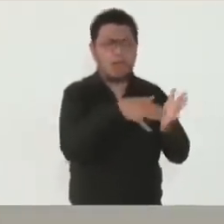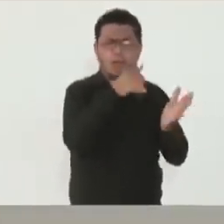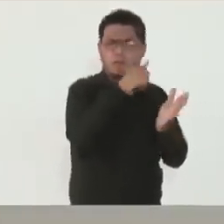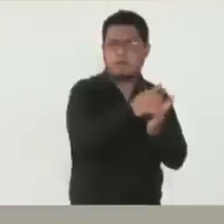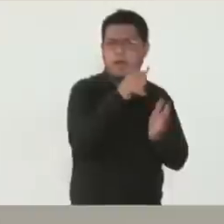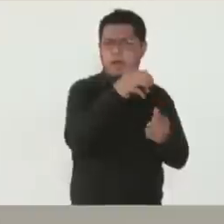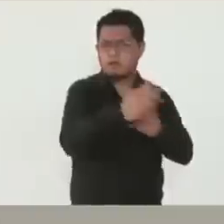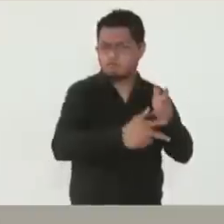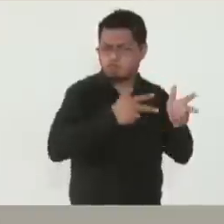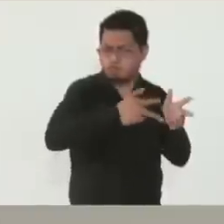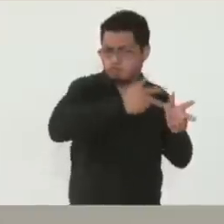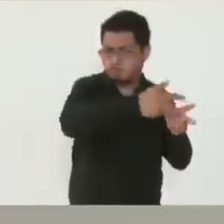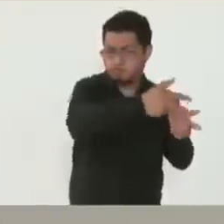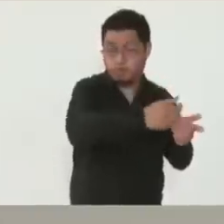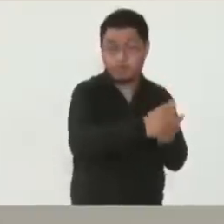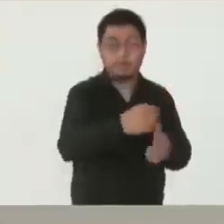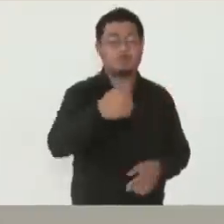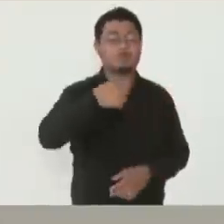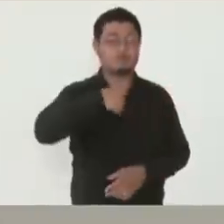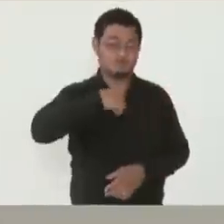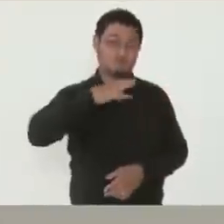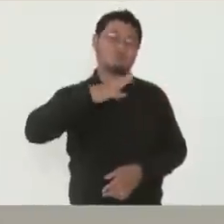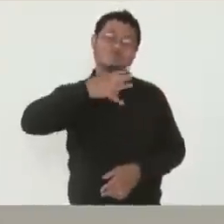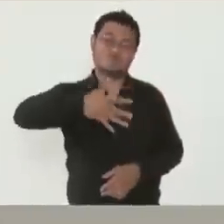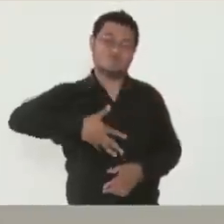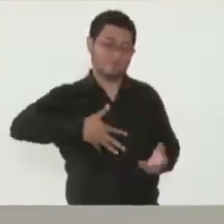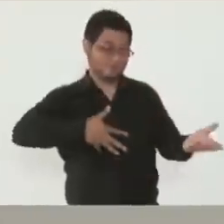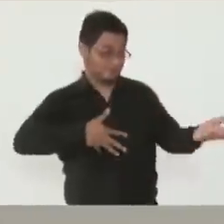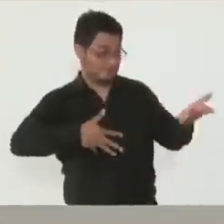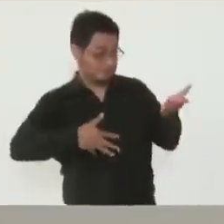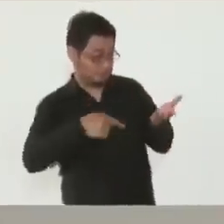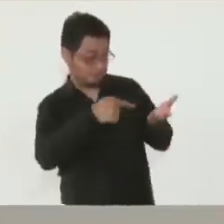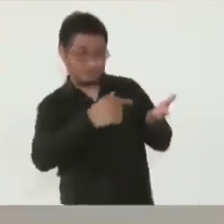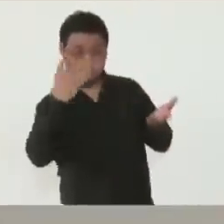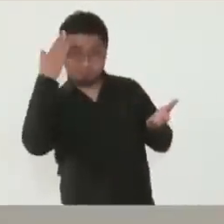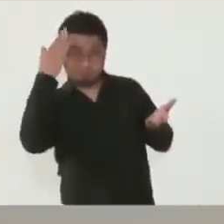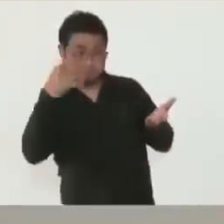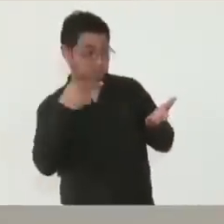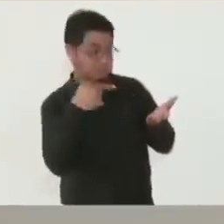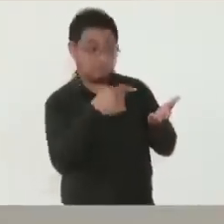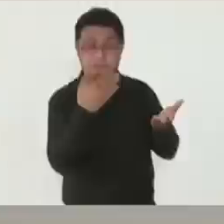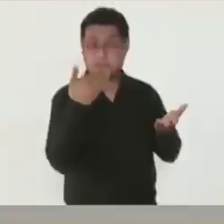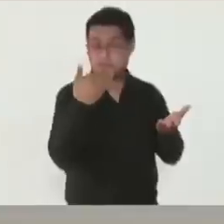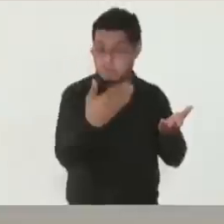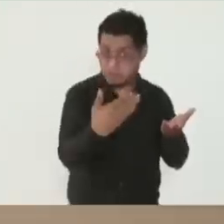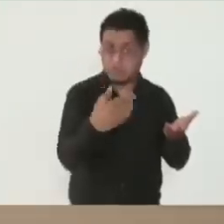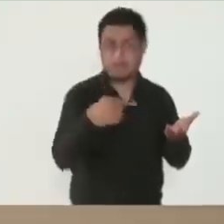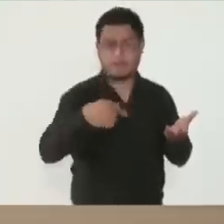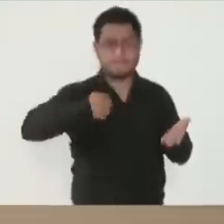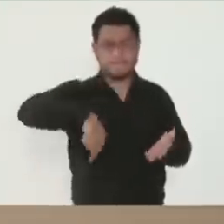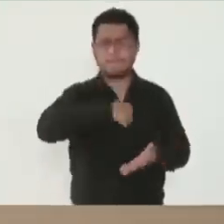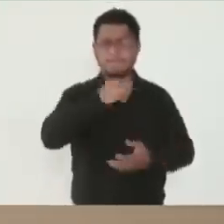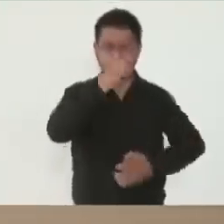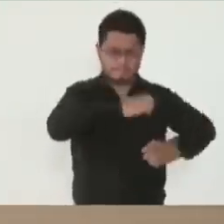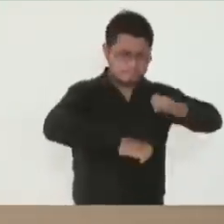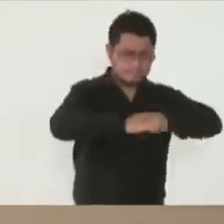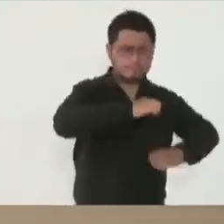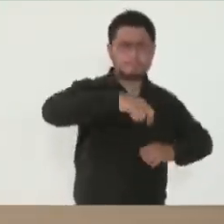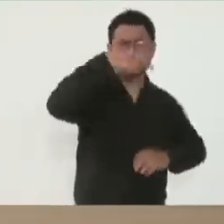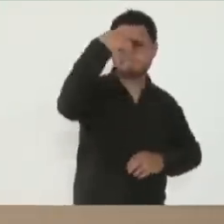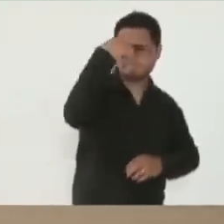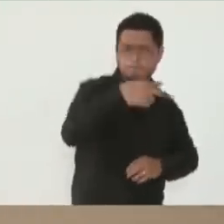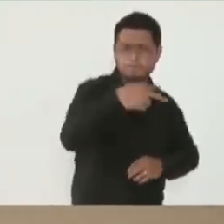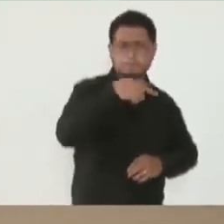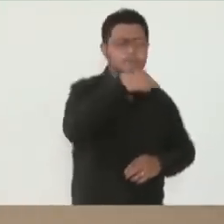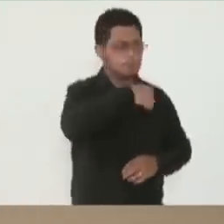Y yo estoy muy orgullosa de su talento y de su liderazgo y creo que como empresa mexicana seguiremos en esa